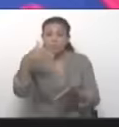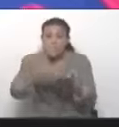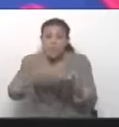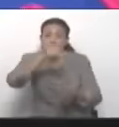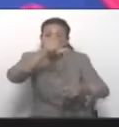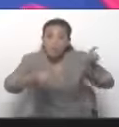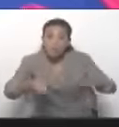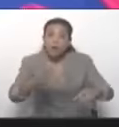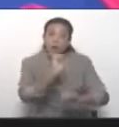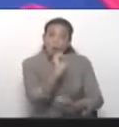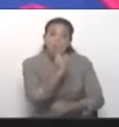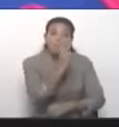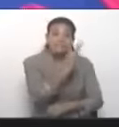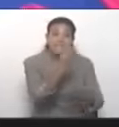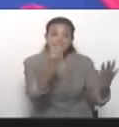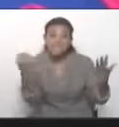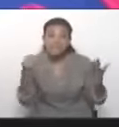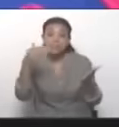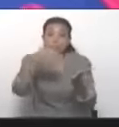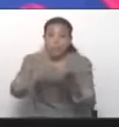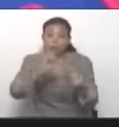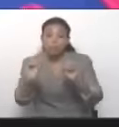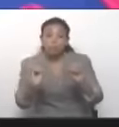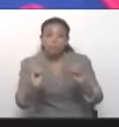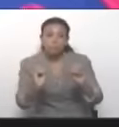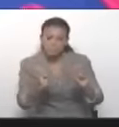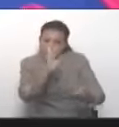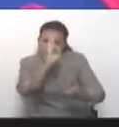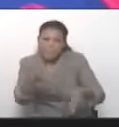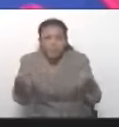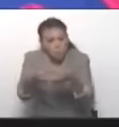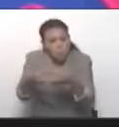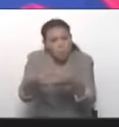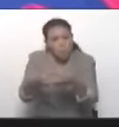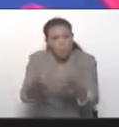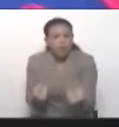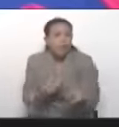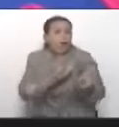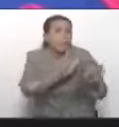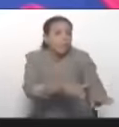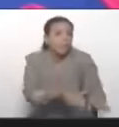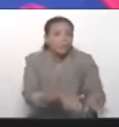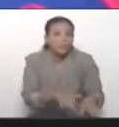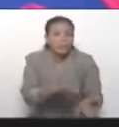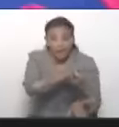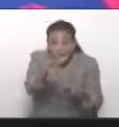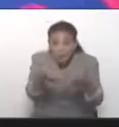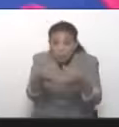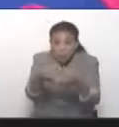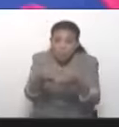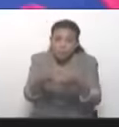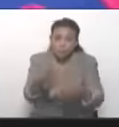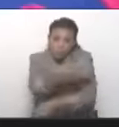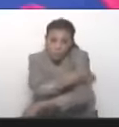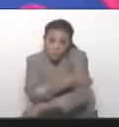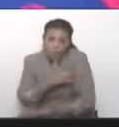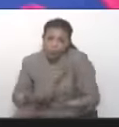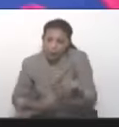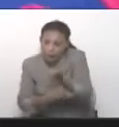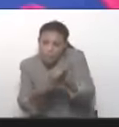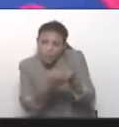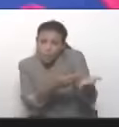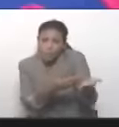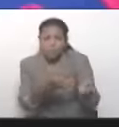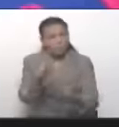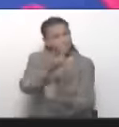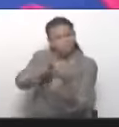Nosotros los respetamos, yo los respeto. Y les hago un llamado, no se dejen engañar, no se dejen manipular, no se